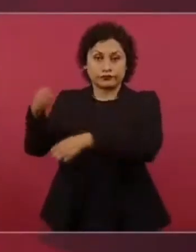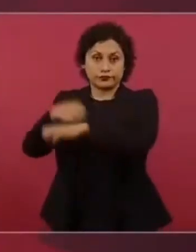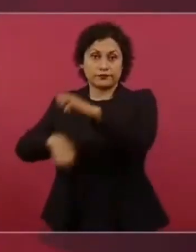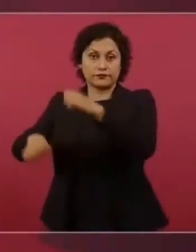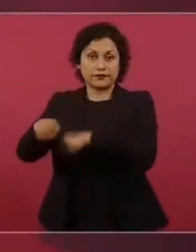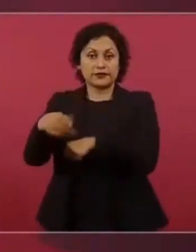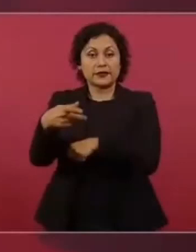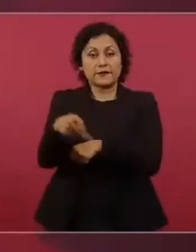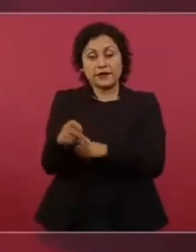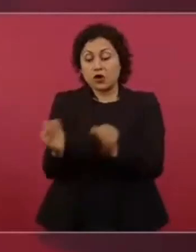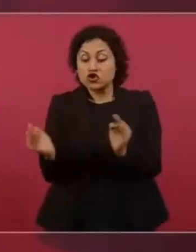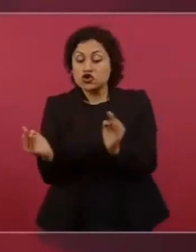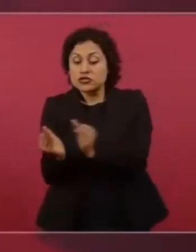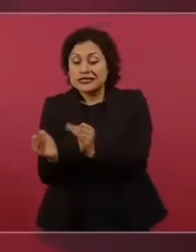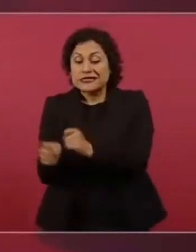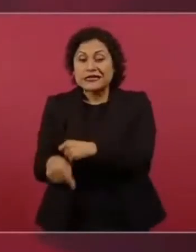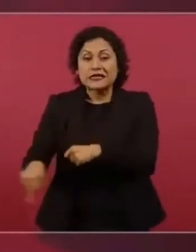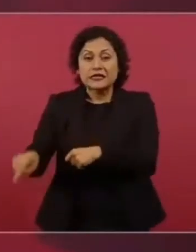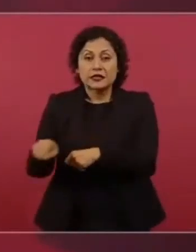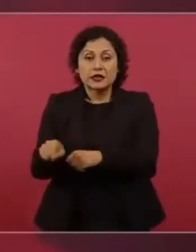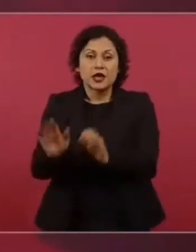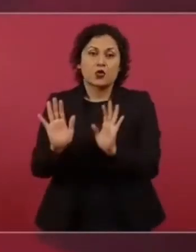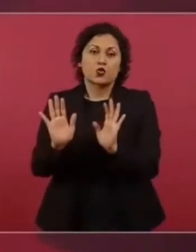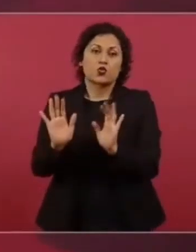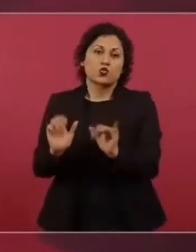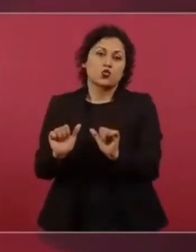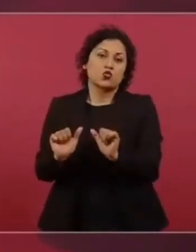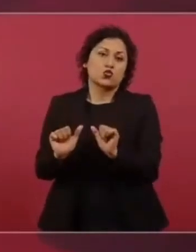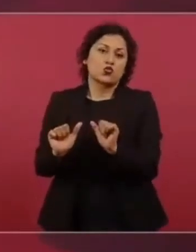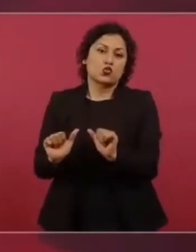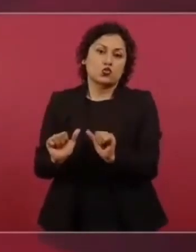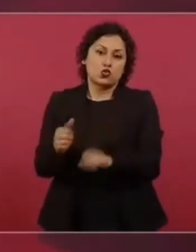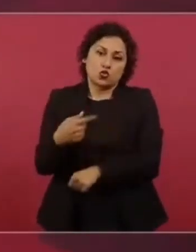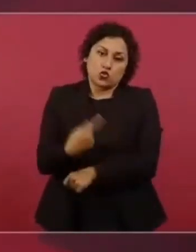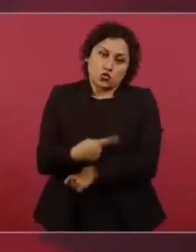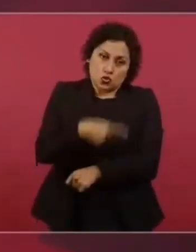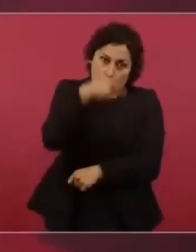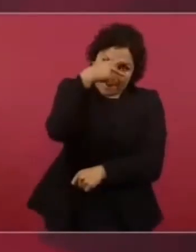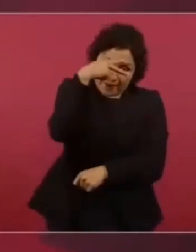entró en la ronda